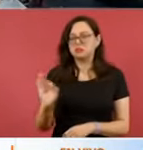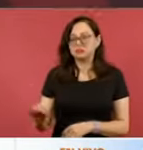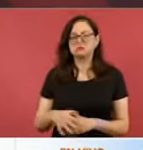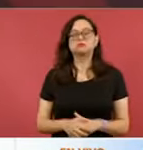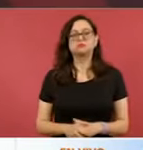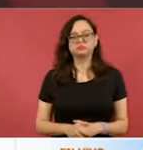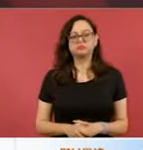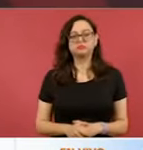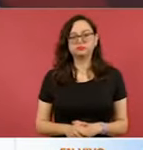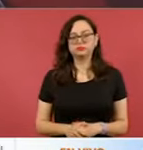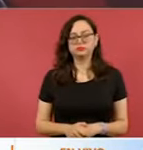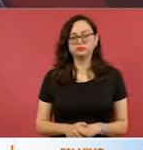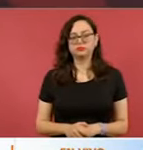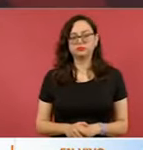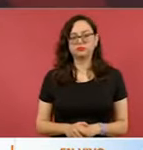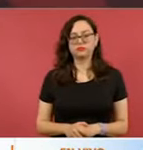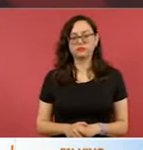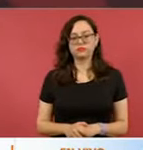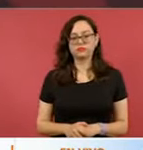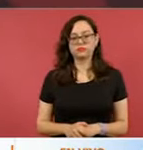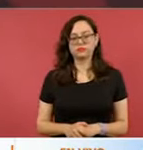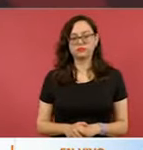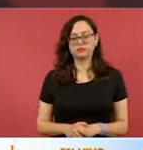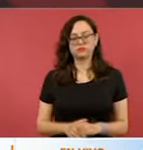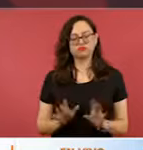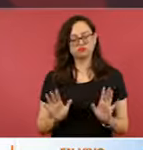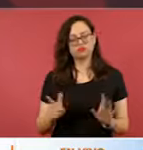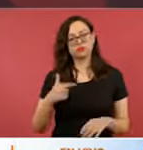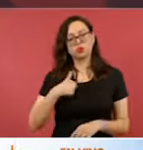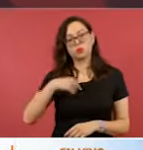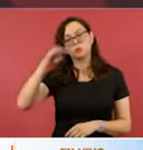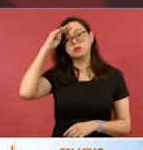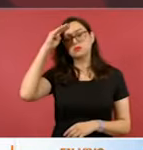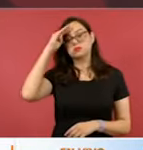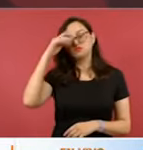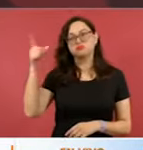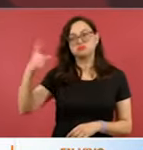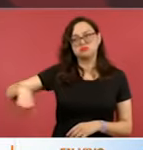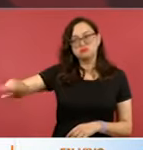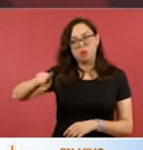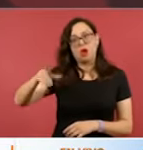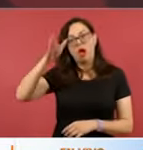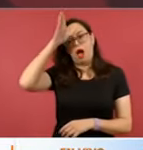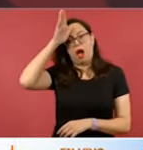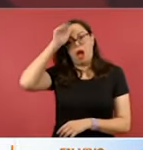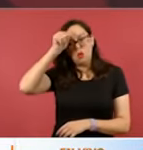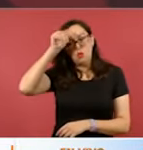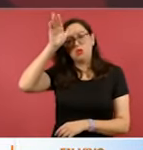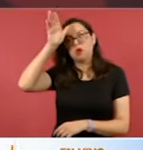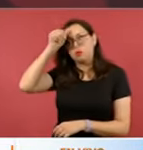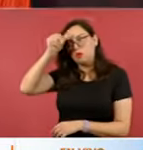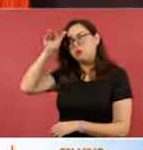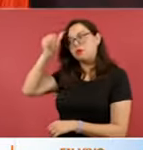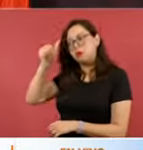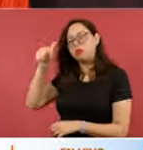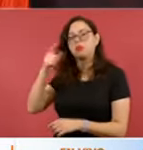Pues ojalá y se pongan de acuerdo y